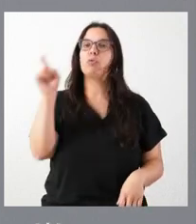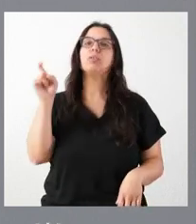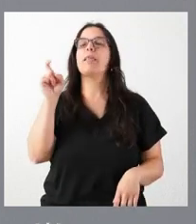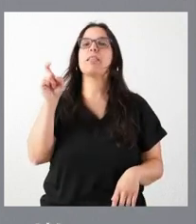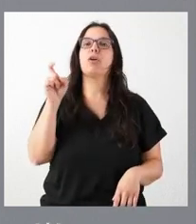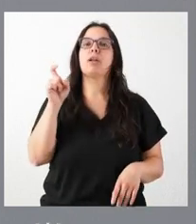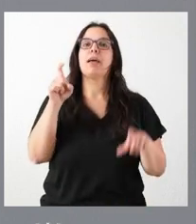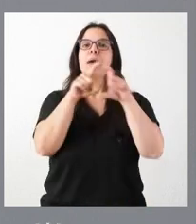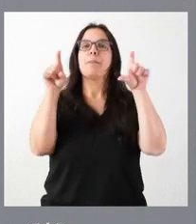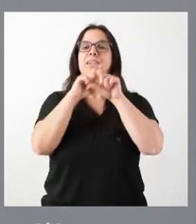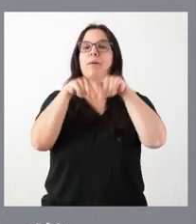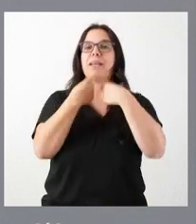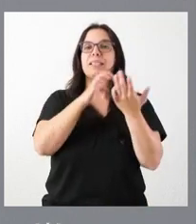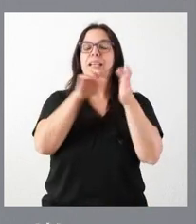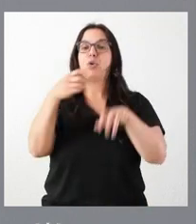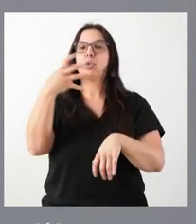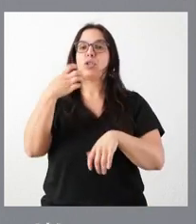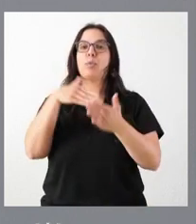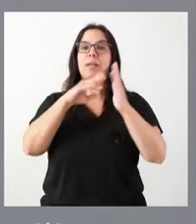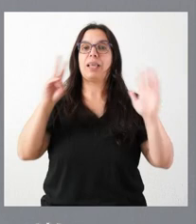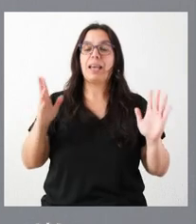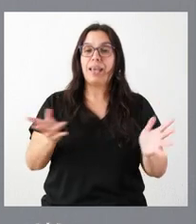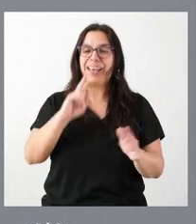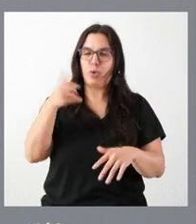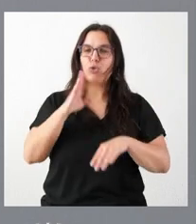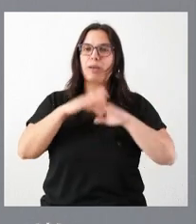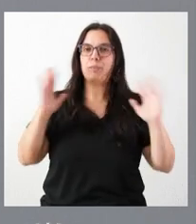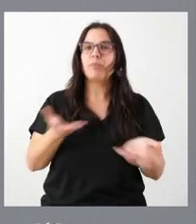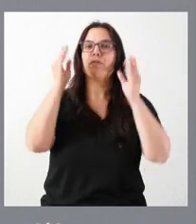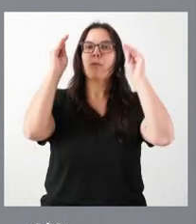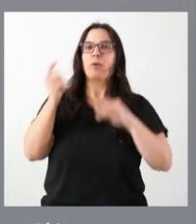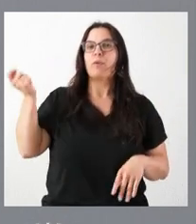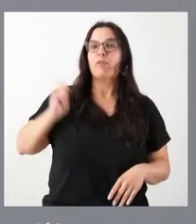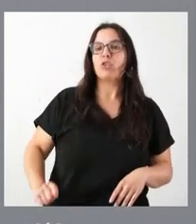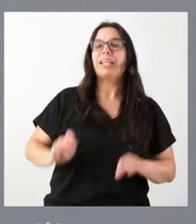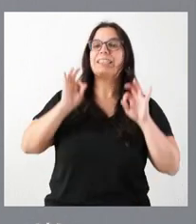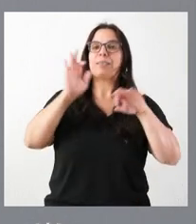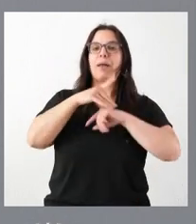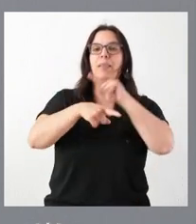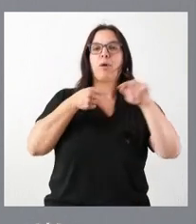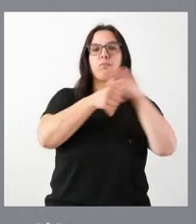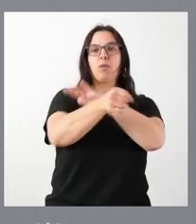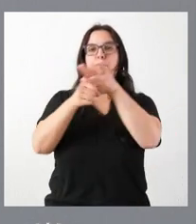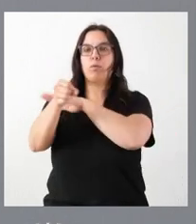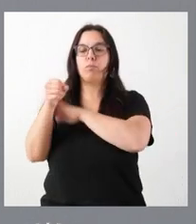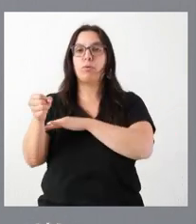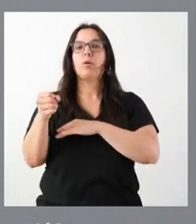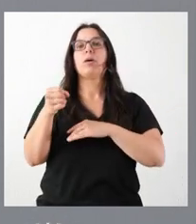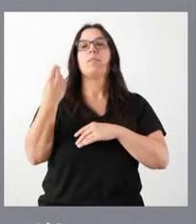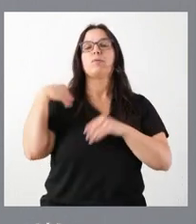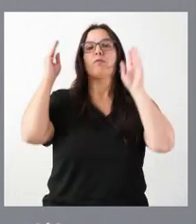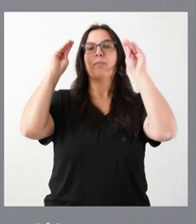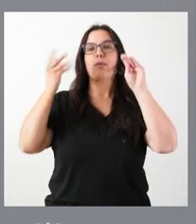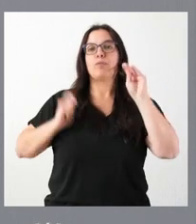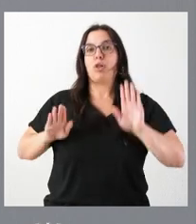Castilla y León, 400.000 euros, para promover la formación profesional, especialmente la incorporación de estudiantes a la FP Dual.